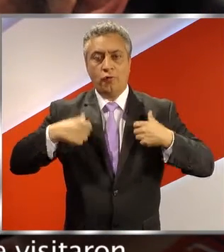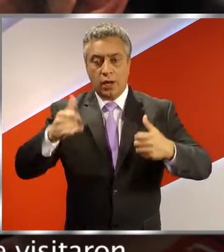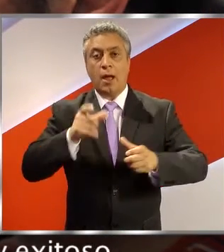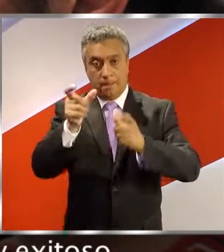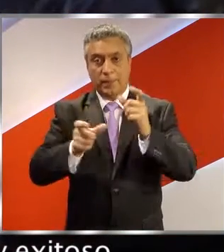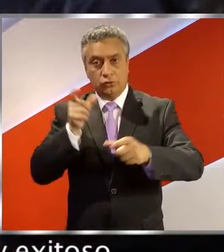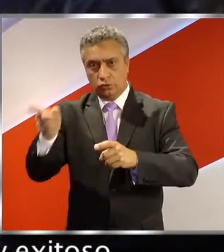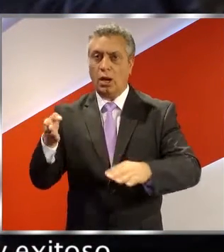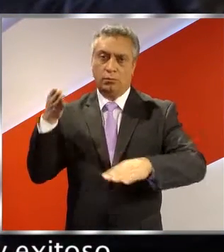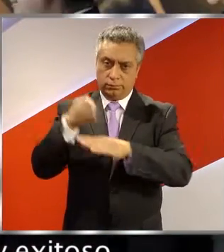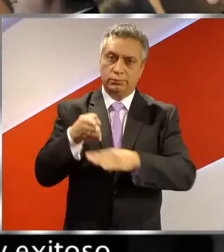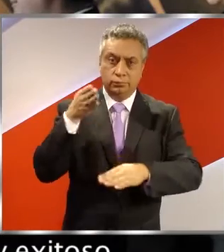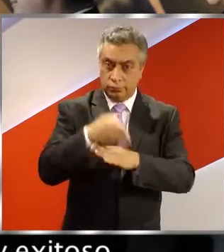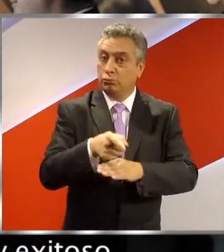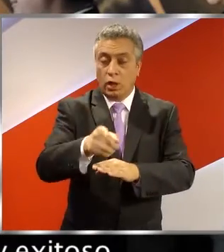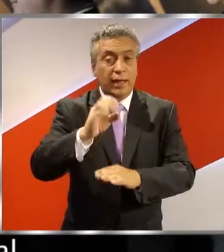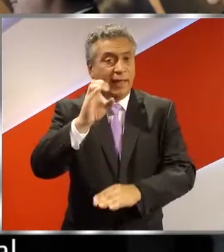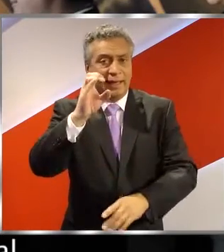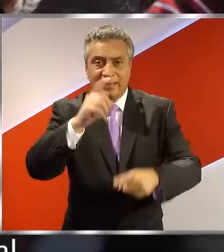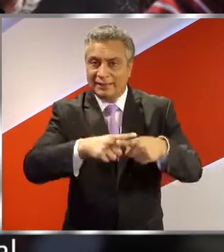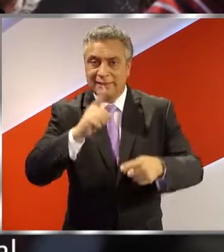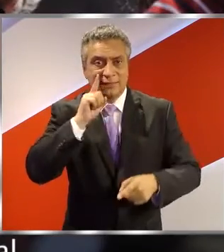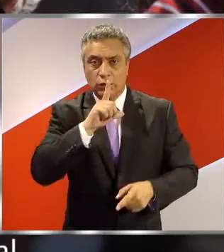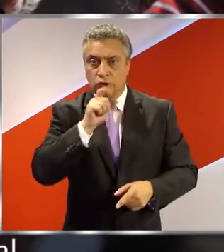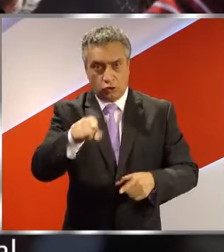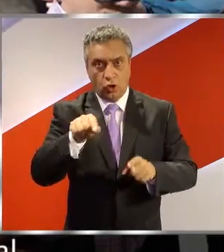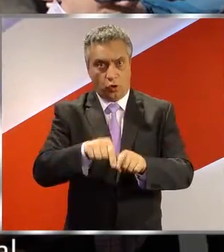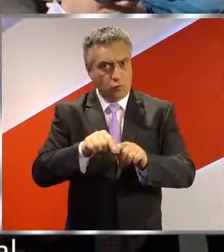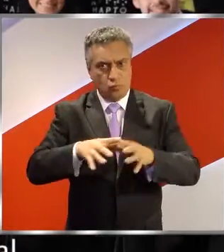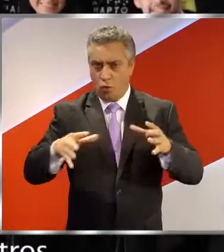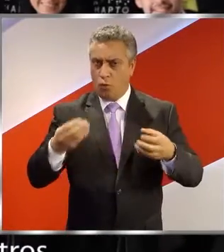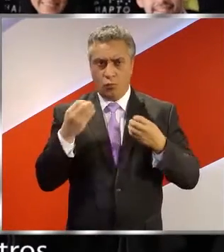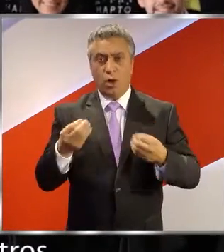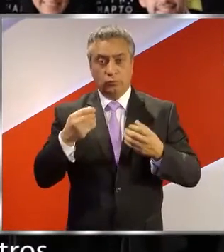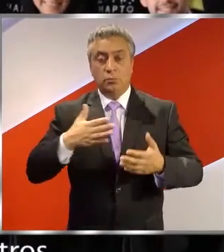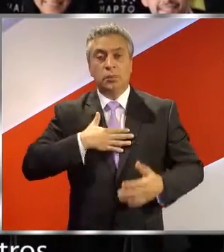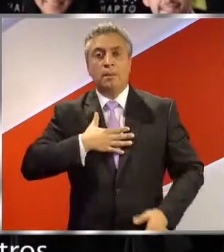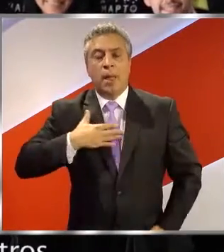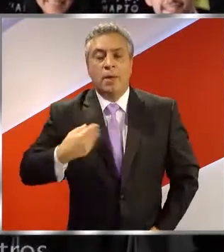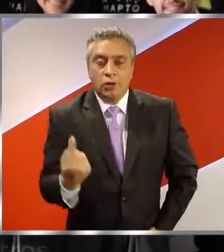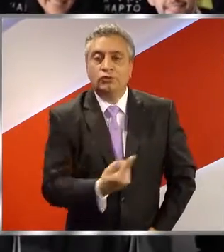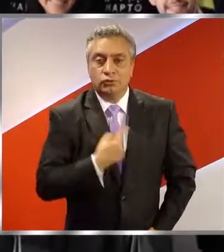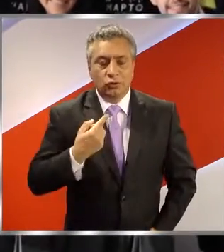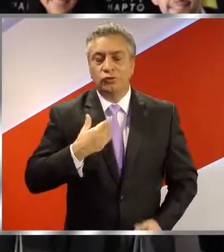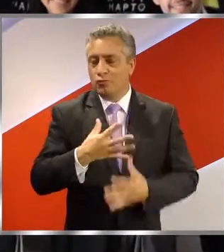visitaron este programa, que fue muy exitoso para el Centro Cultural y muy bueno para nosotros.